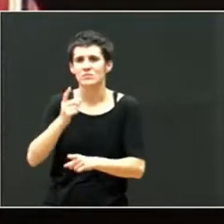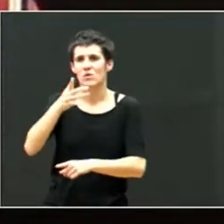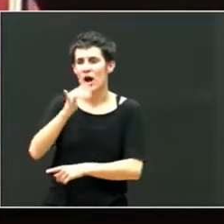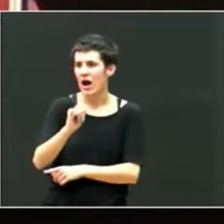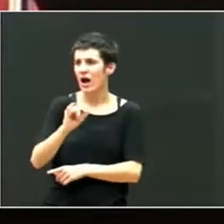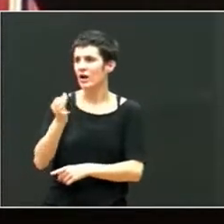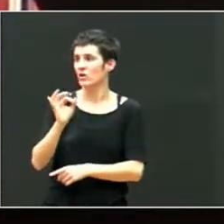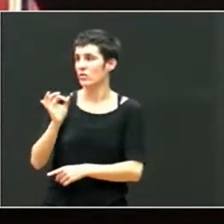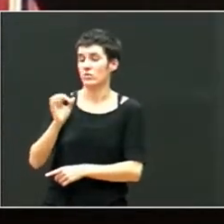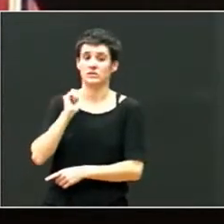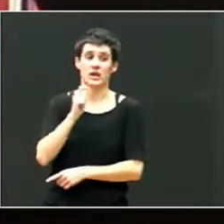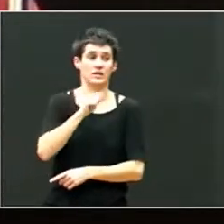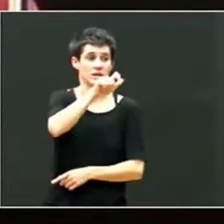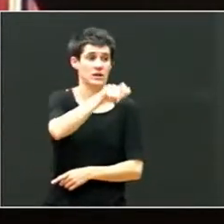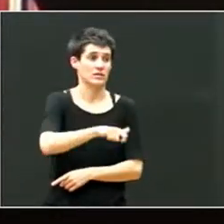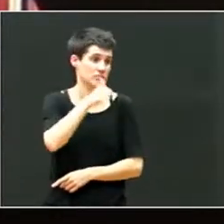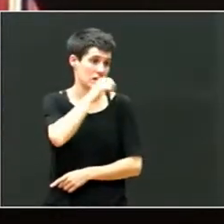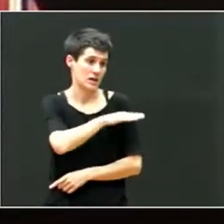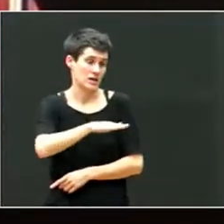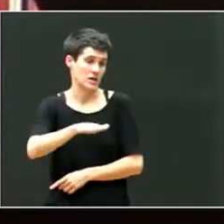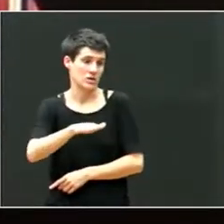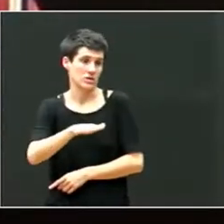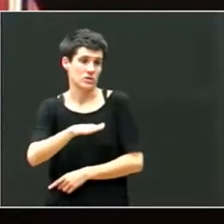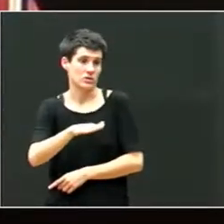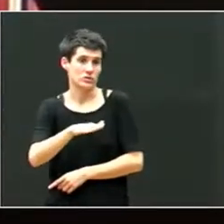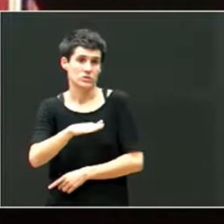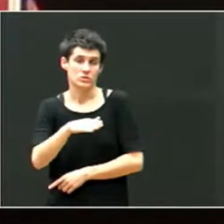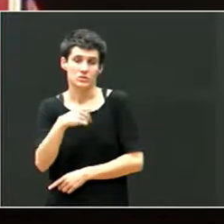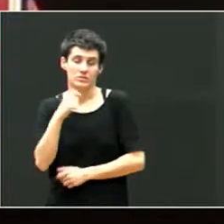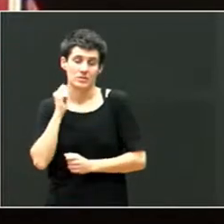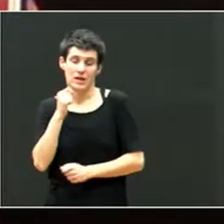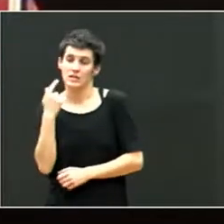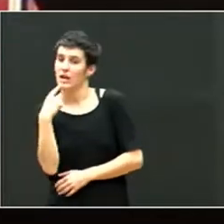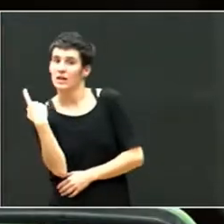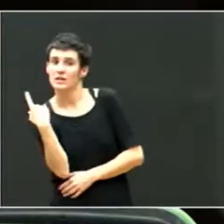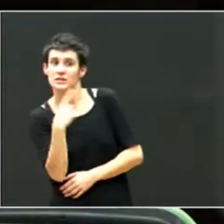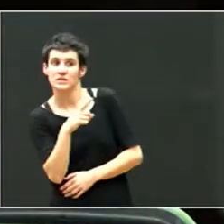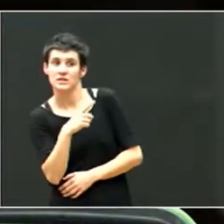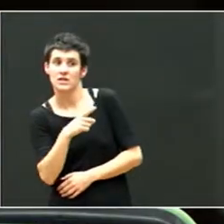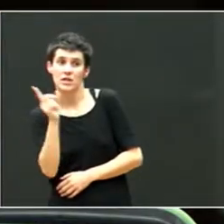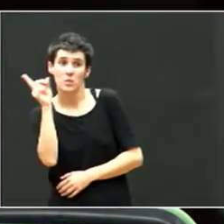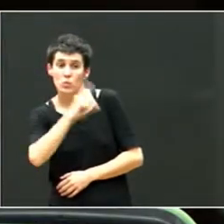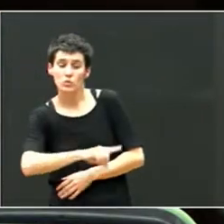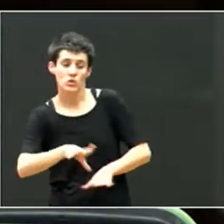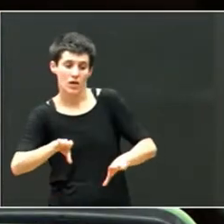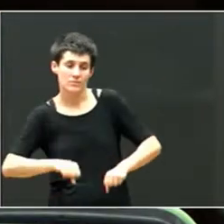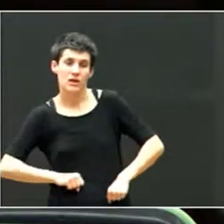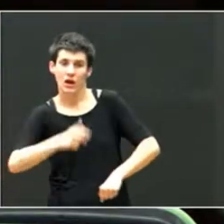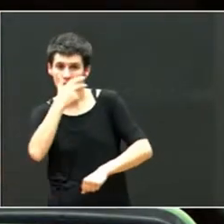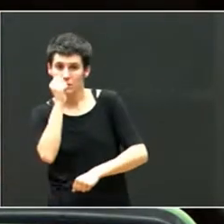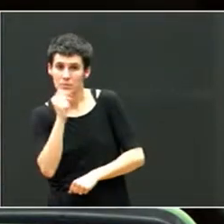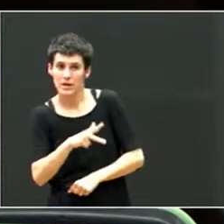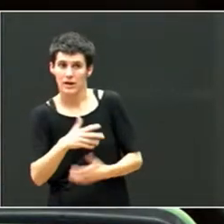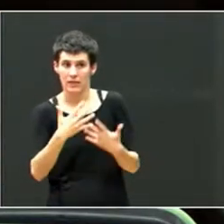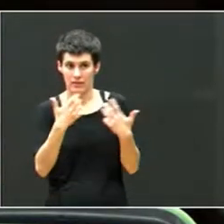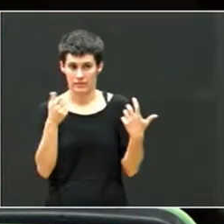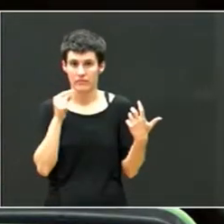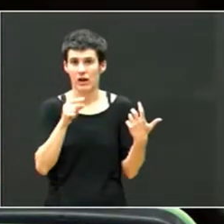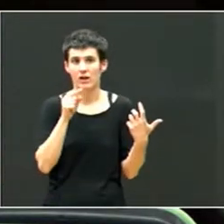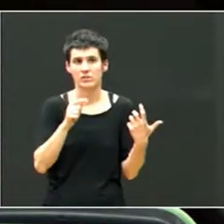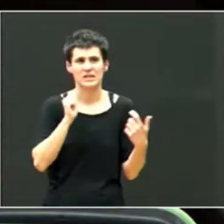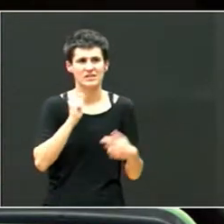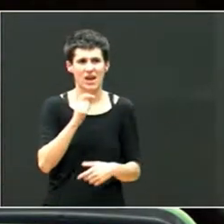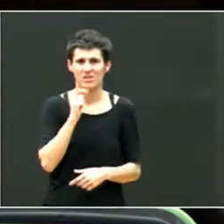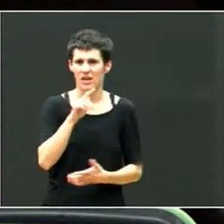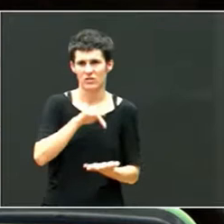oído lo de puto adoptado de mierda. Pocos. Y esto pensábamos que no tenía que pasar. Está pasando, y